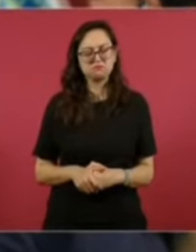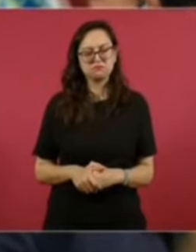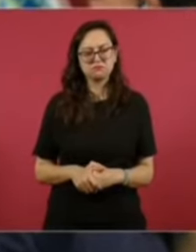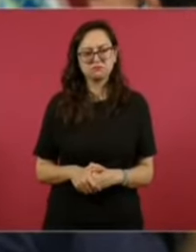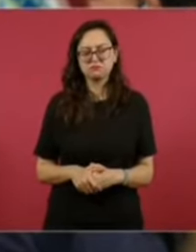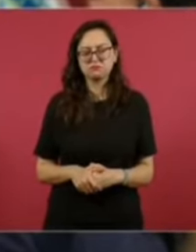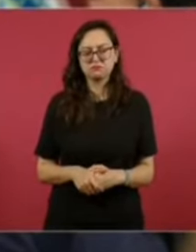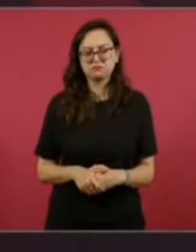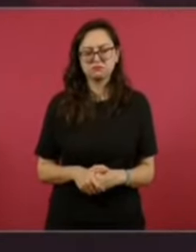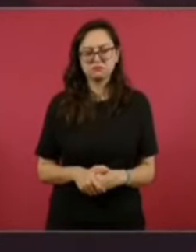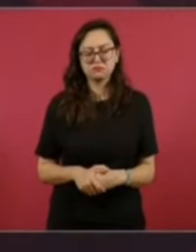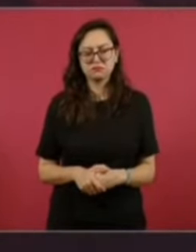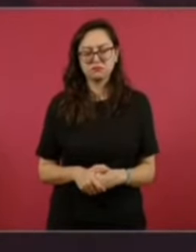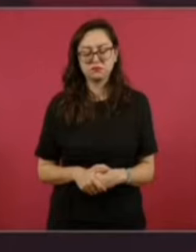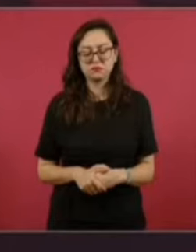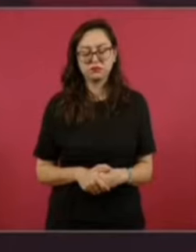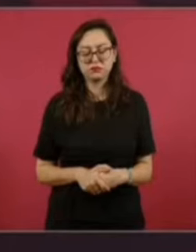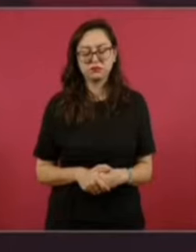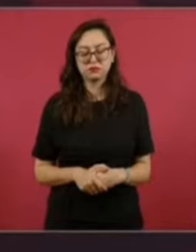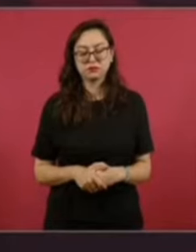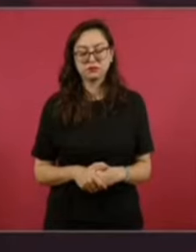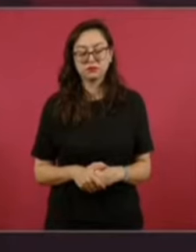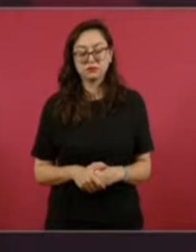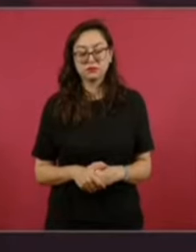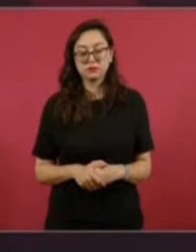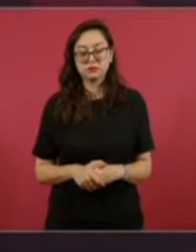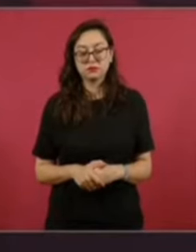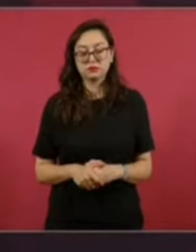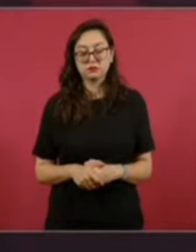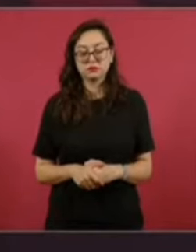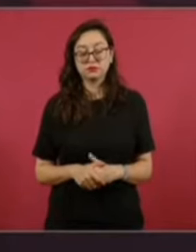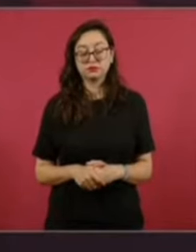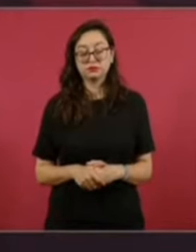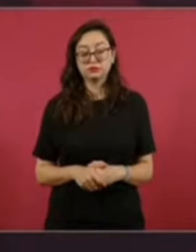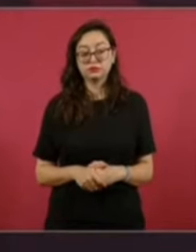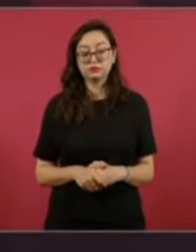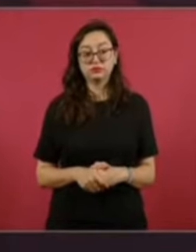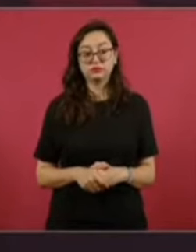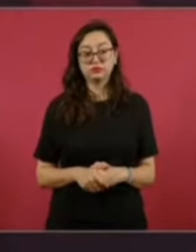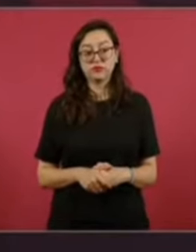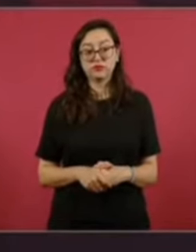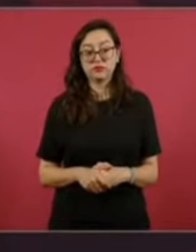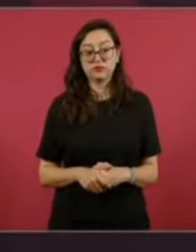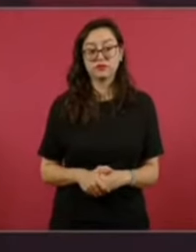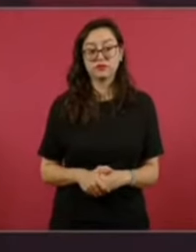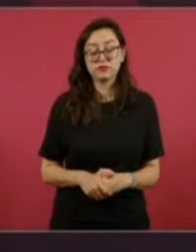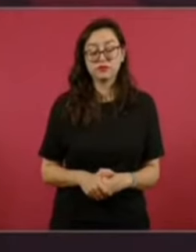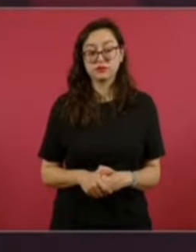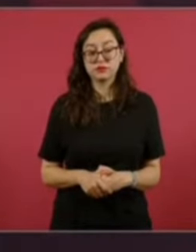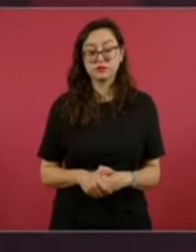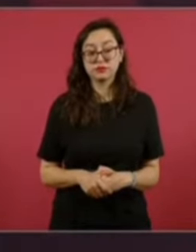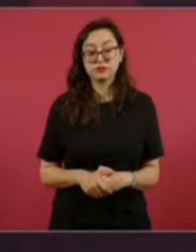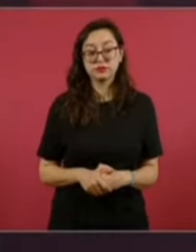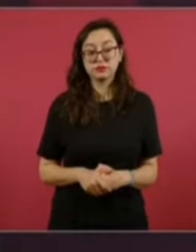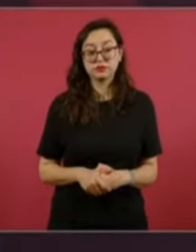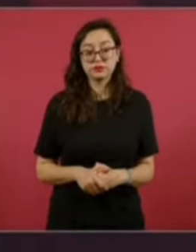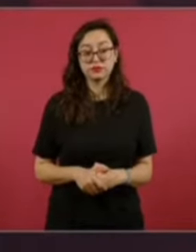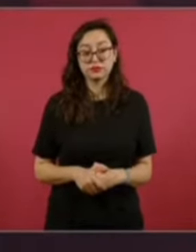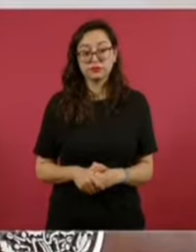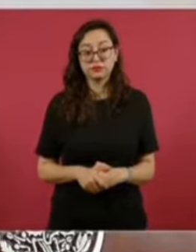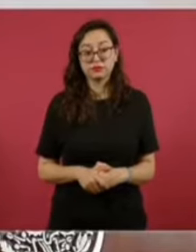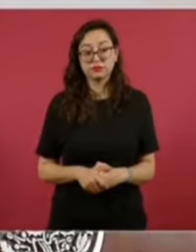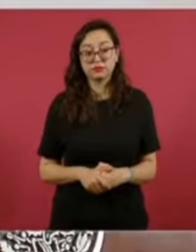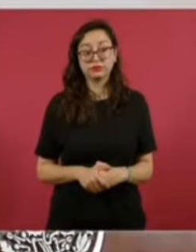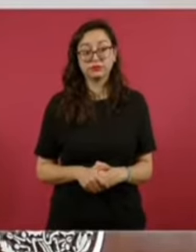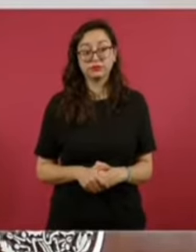vayan